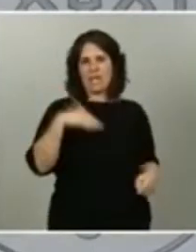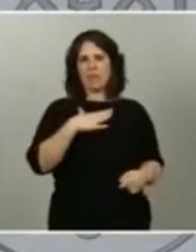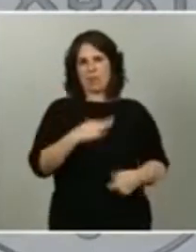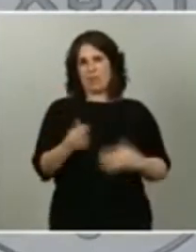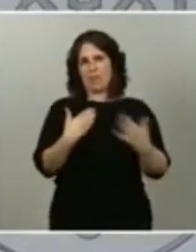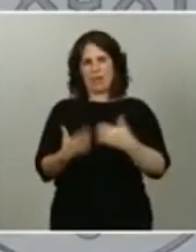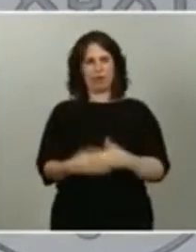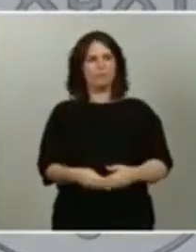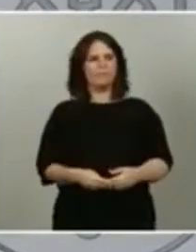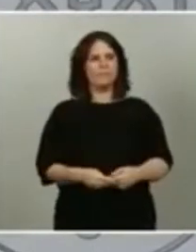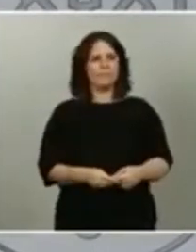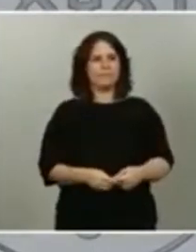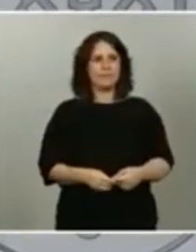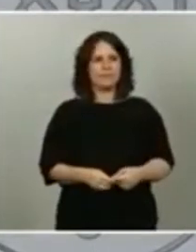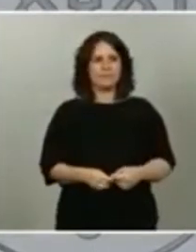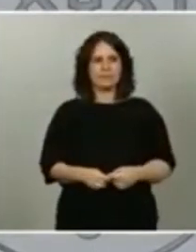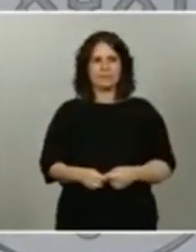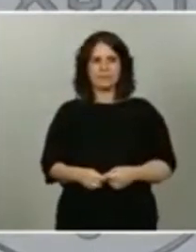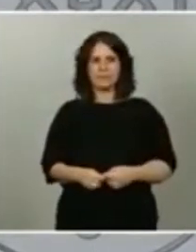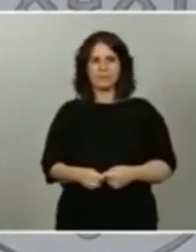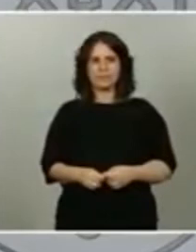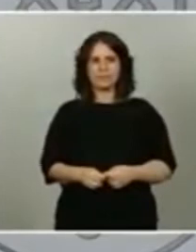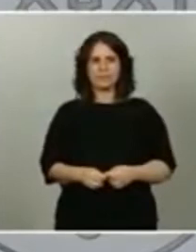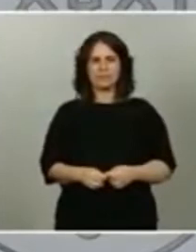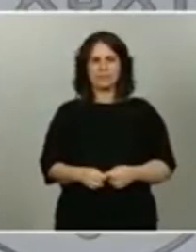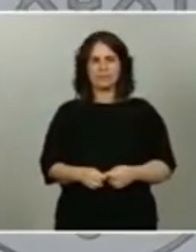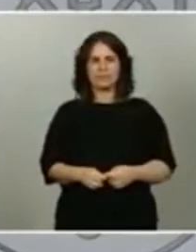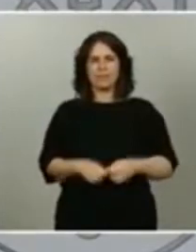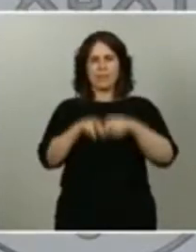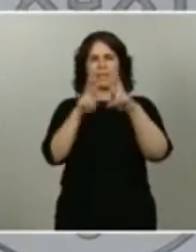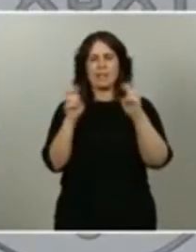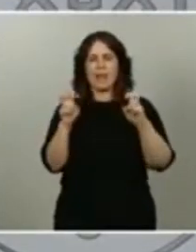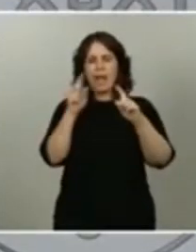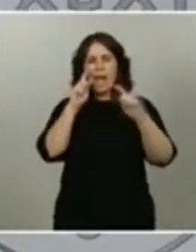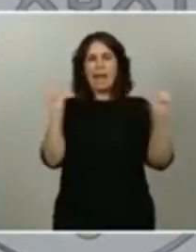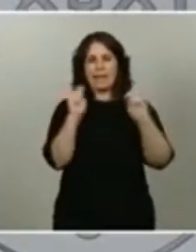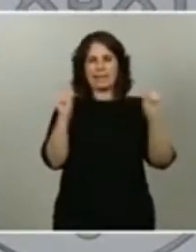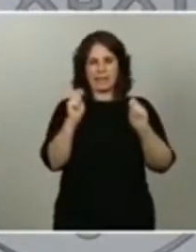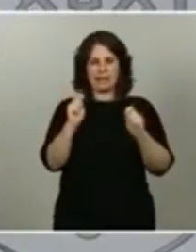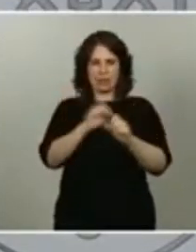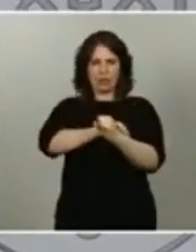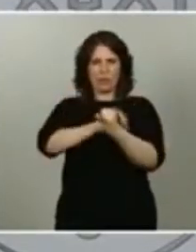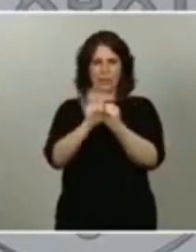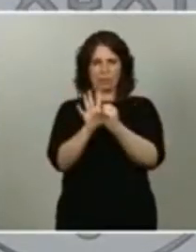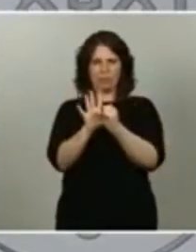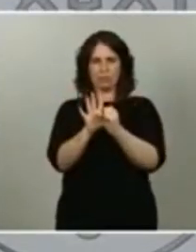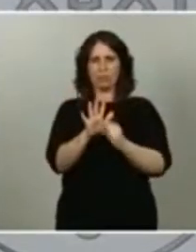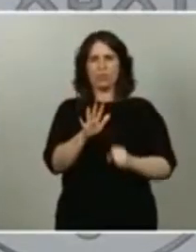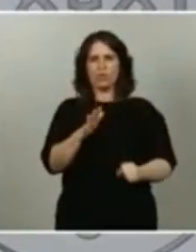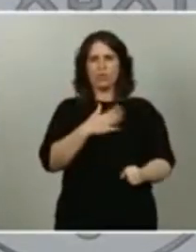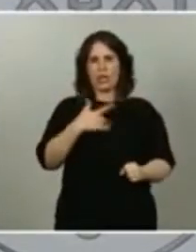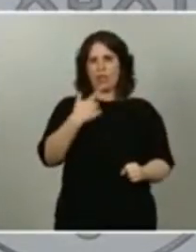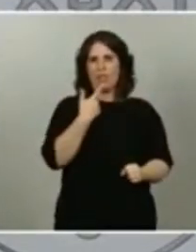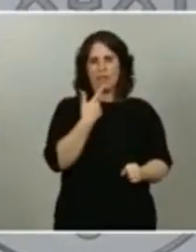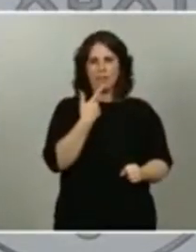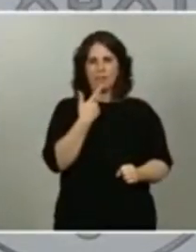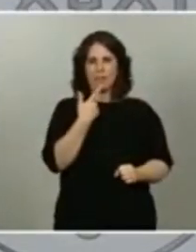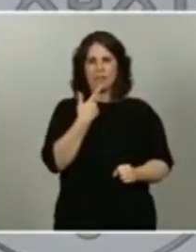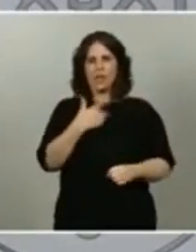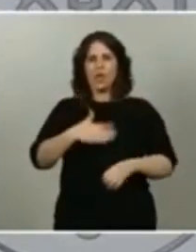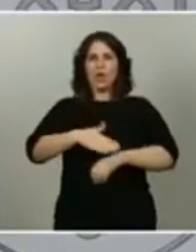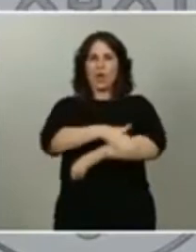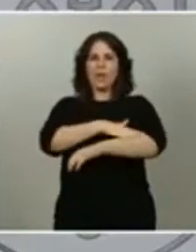En relación con la alerta con el coronavirus, quiero decirle que el Gobierno siempre, siempre ha tenido